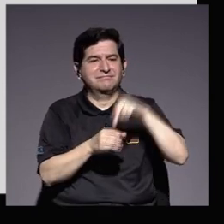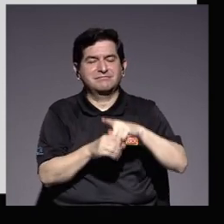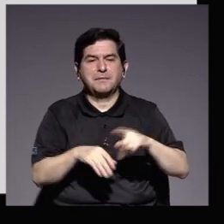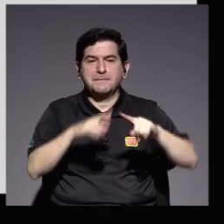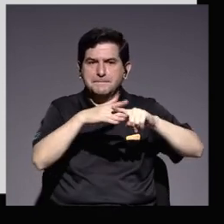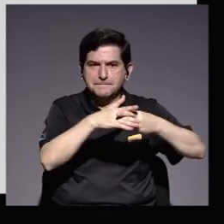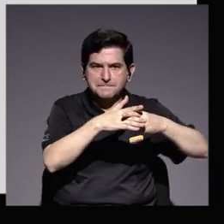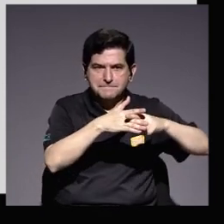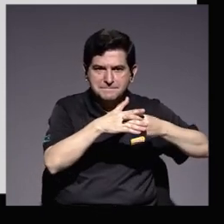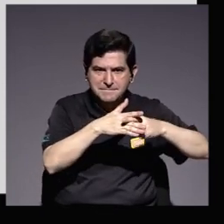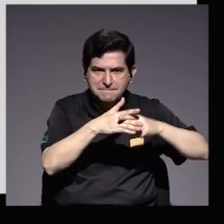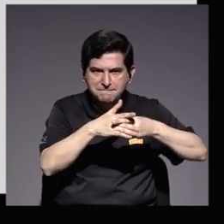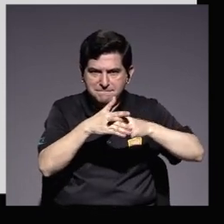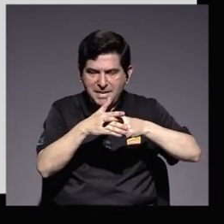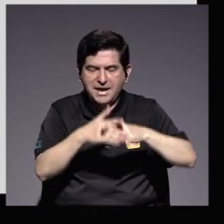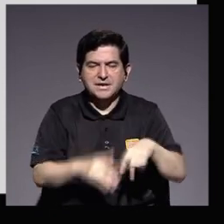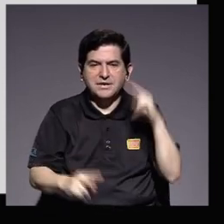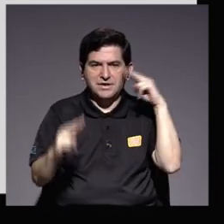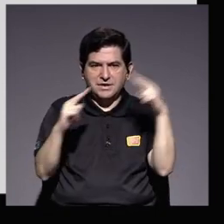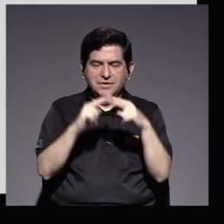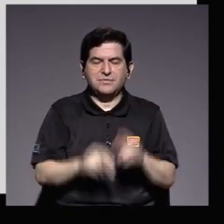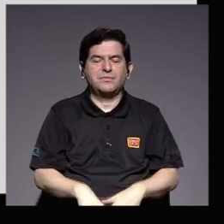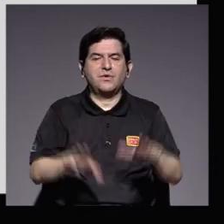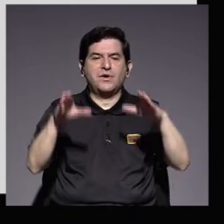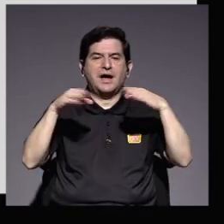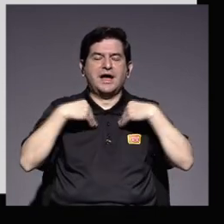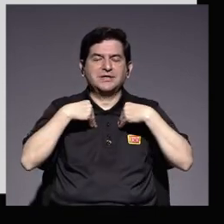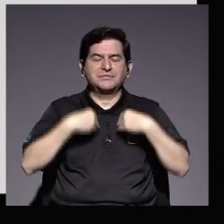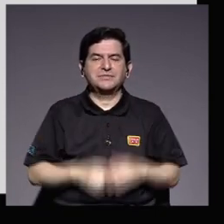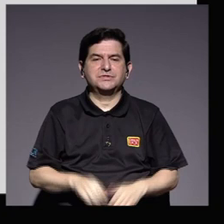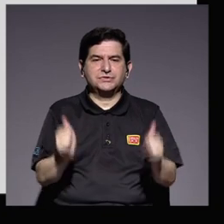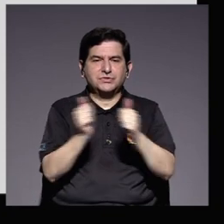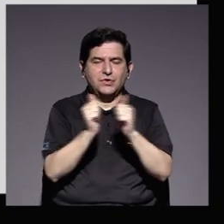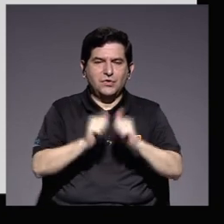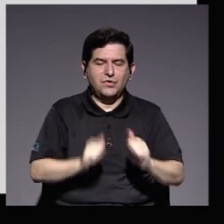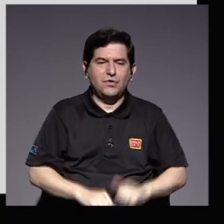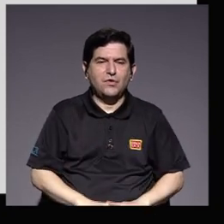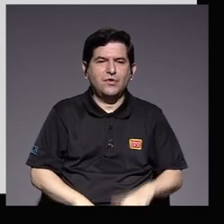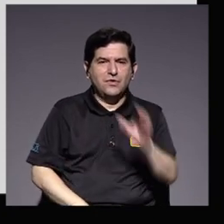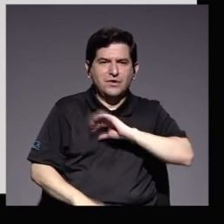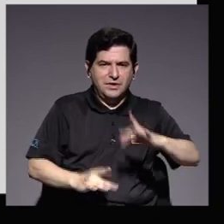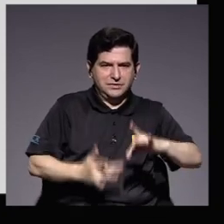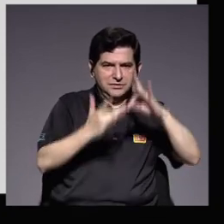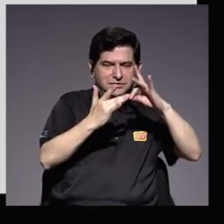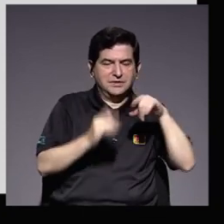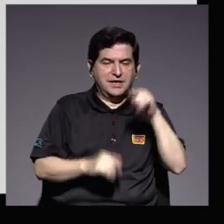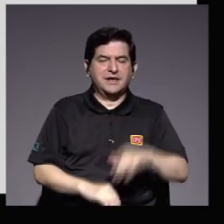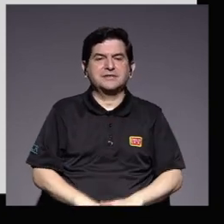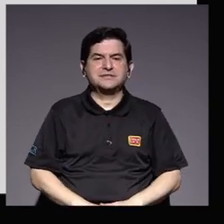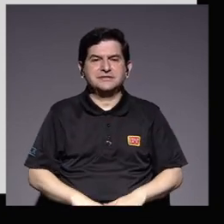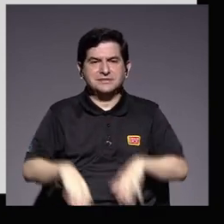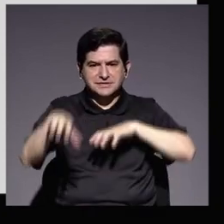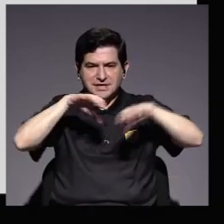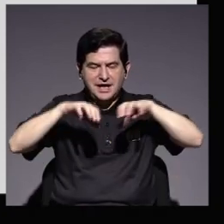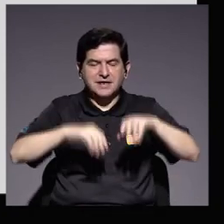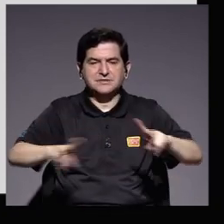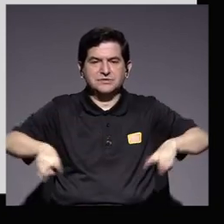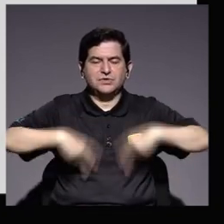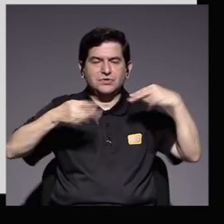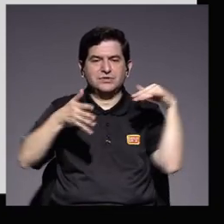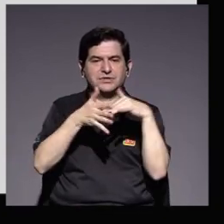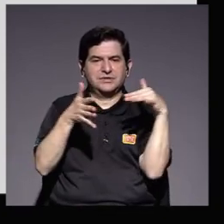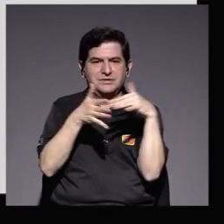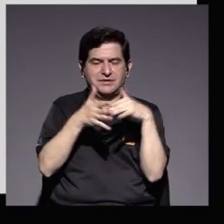el mecanismo conocido como admisión diferida. Estos han sido pilares de nuestras acciones de vida estudiantil